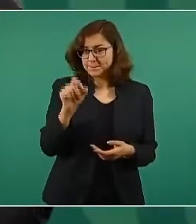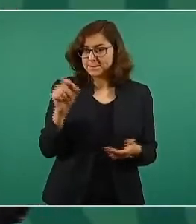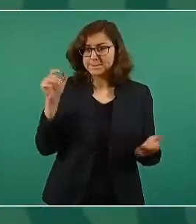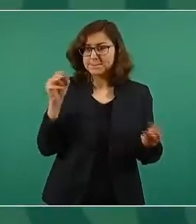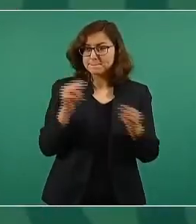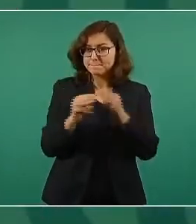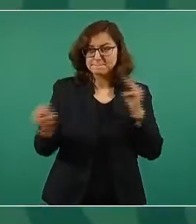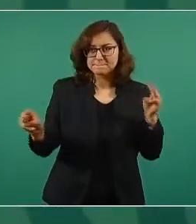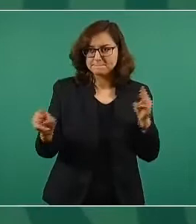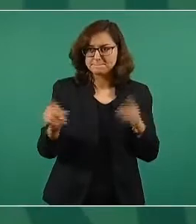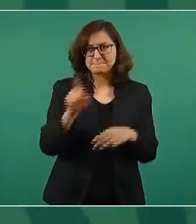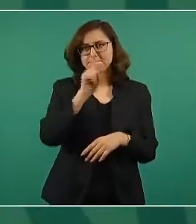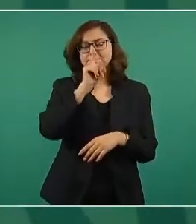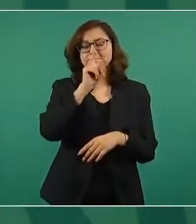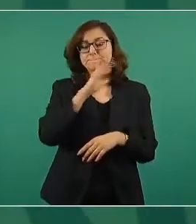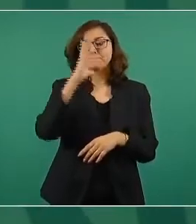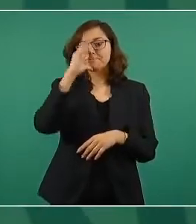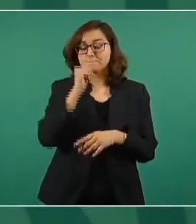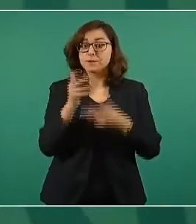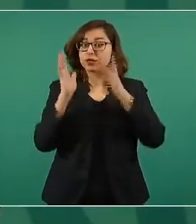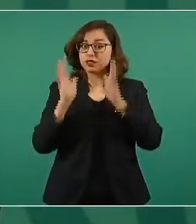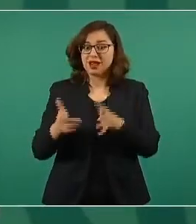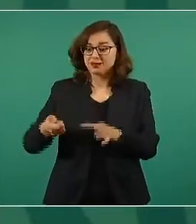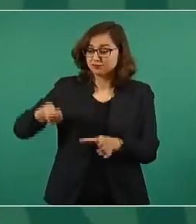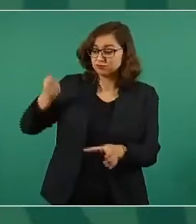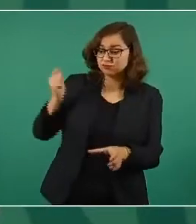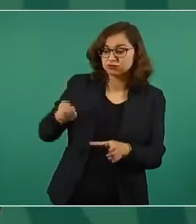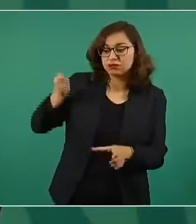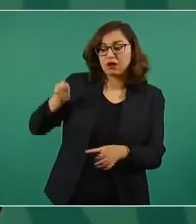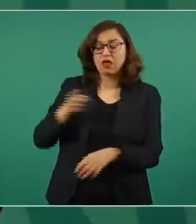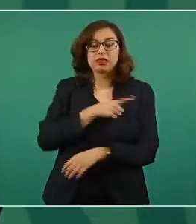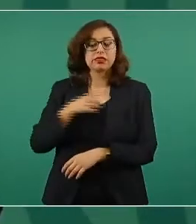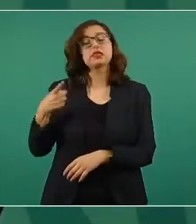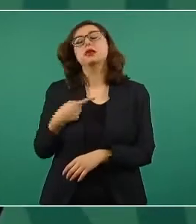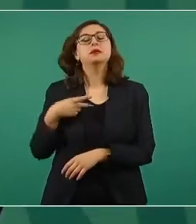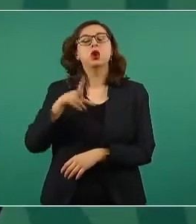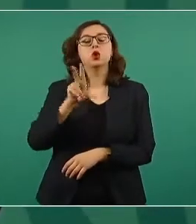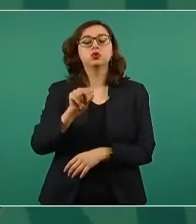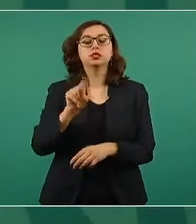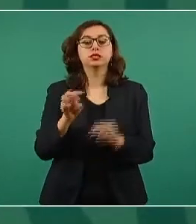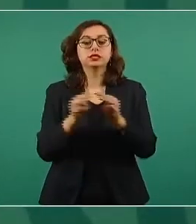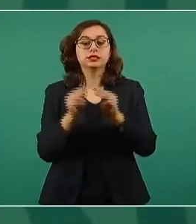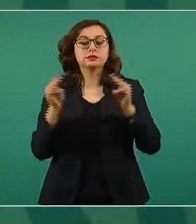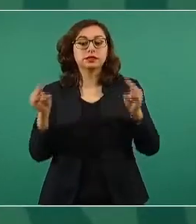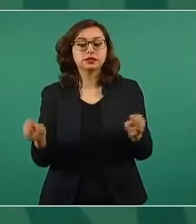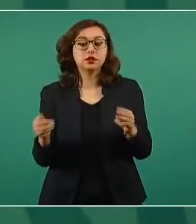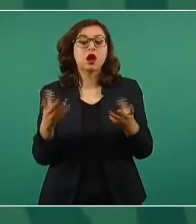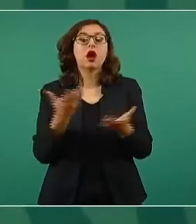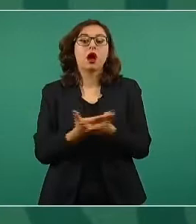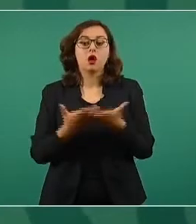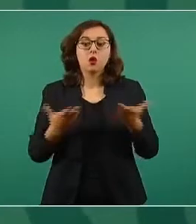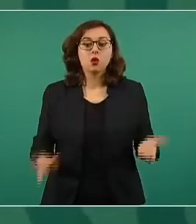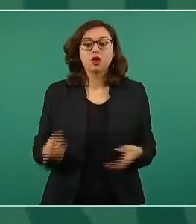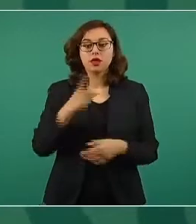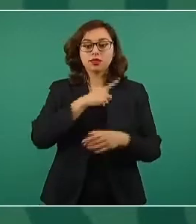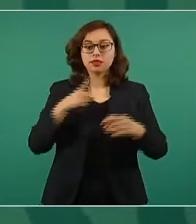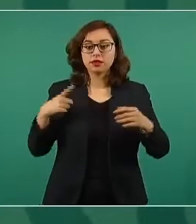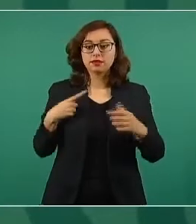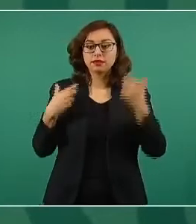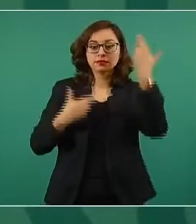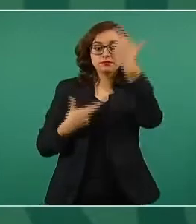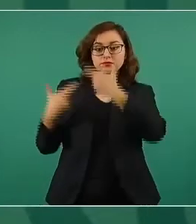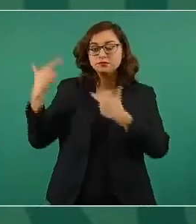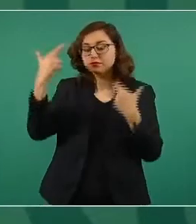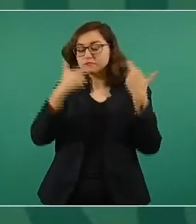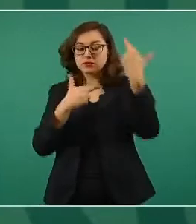se puede, porque hay una resolución de la corte de que tiene que ser 80 metros, hay que valorar los